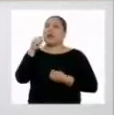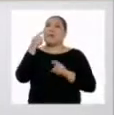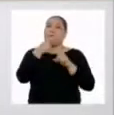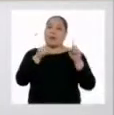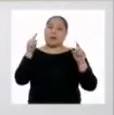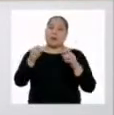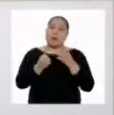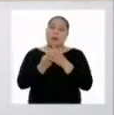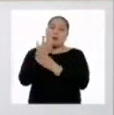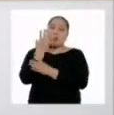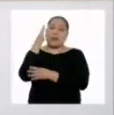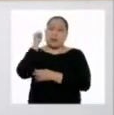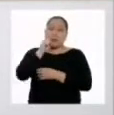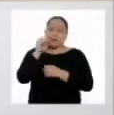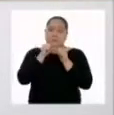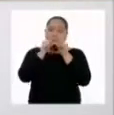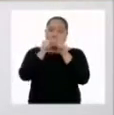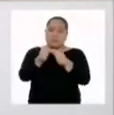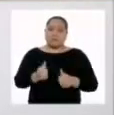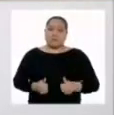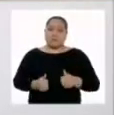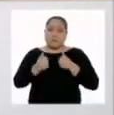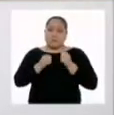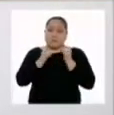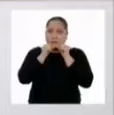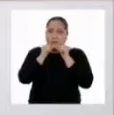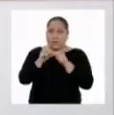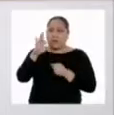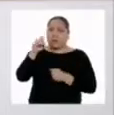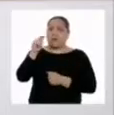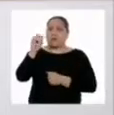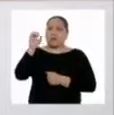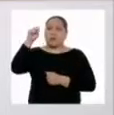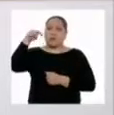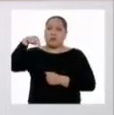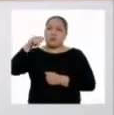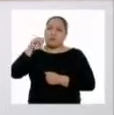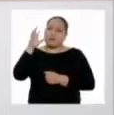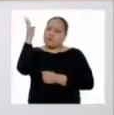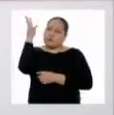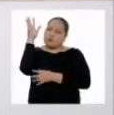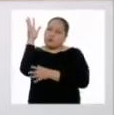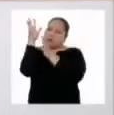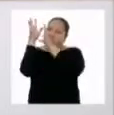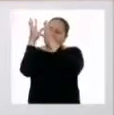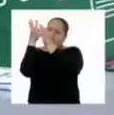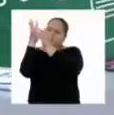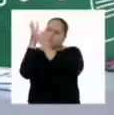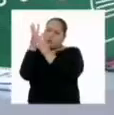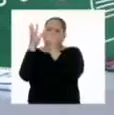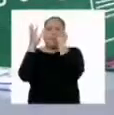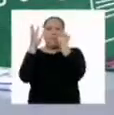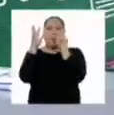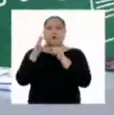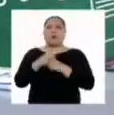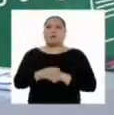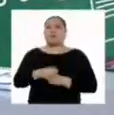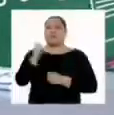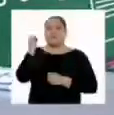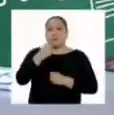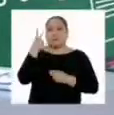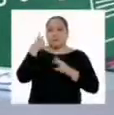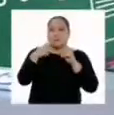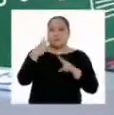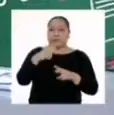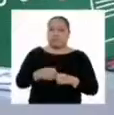la planta puede sobrevivir y seguir haciendo fotosíntesis con esas cantidades más bajas de clorofila. Es cierto,